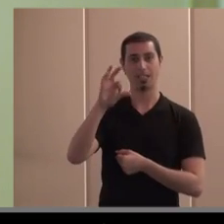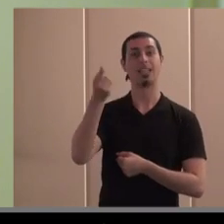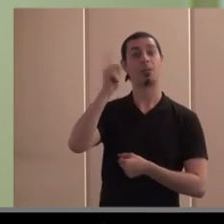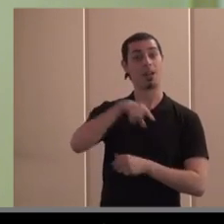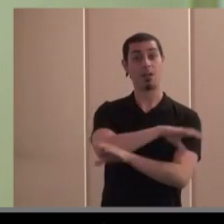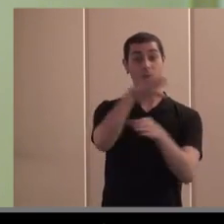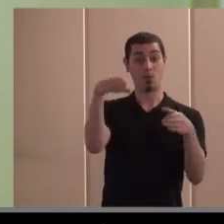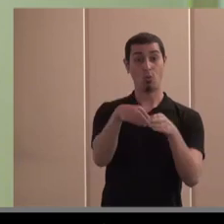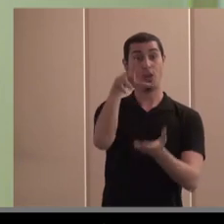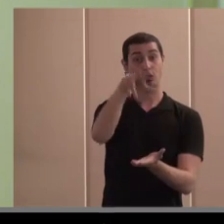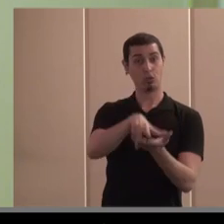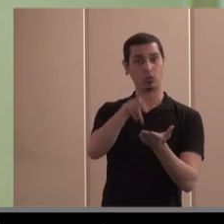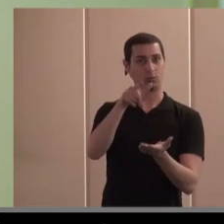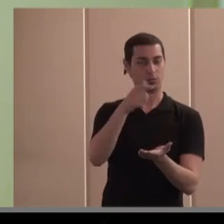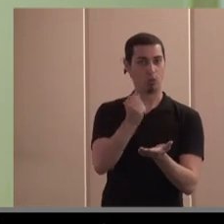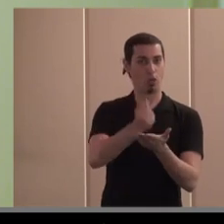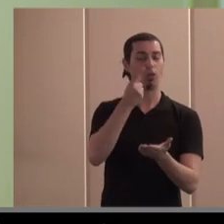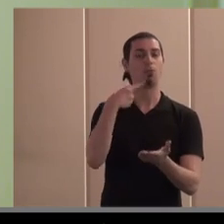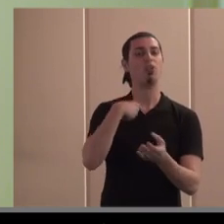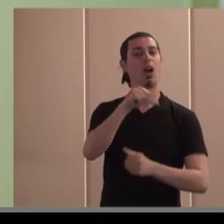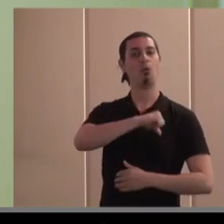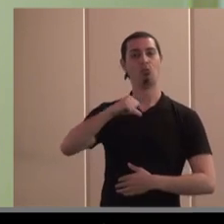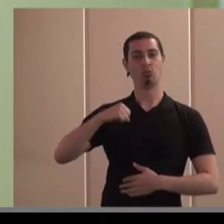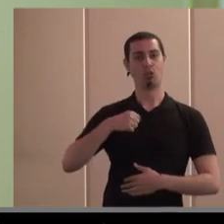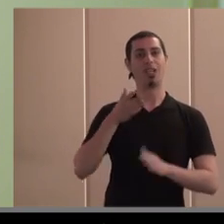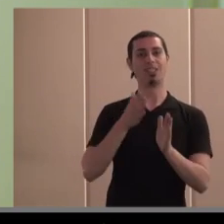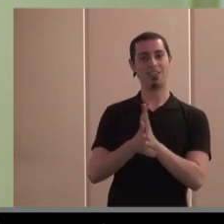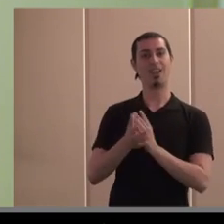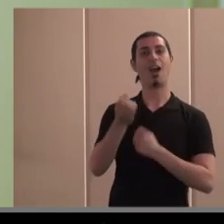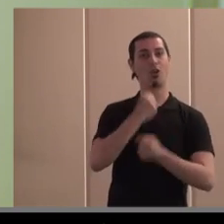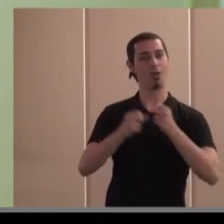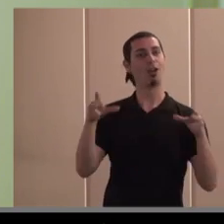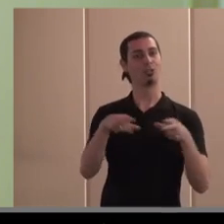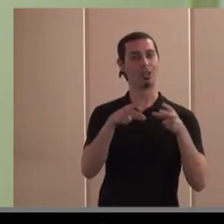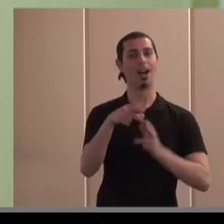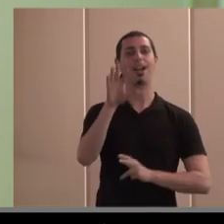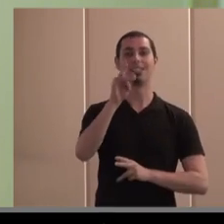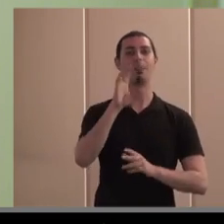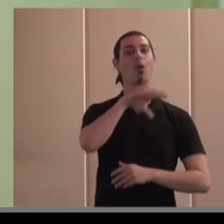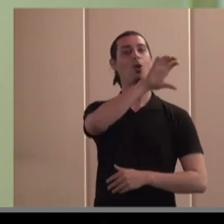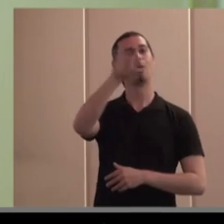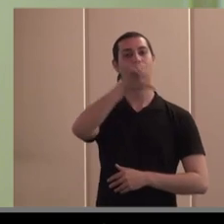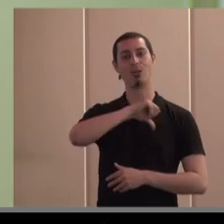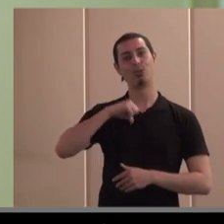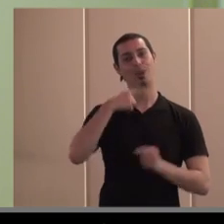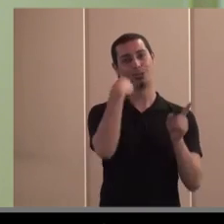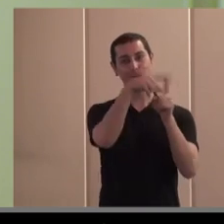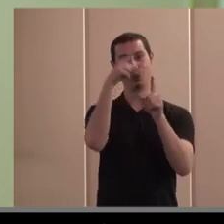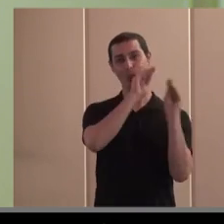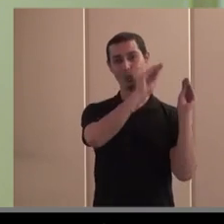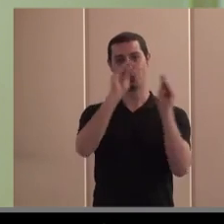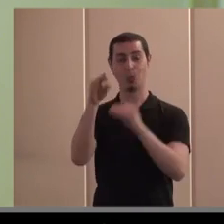grupo de socios que son socios autonómicos que representan a la economía social en diferentes comunidades autónomas porque hay